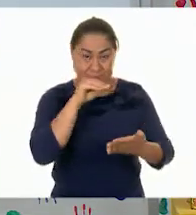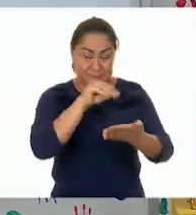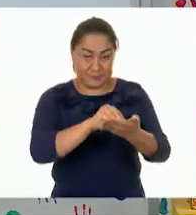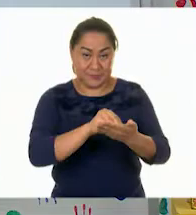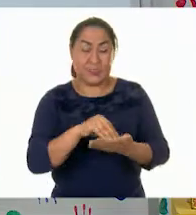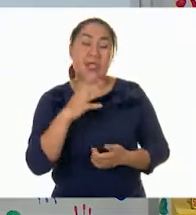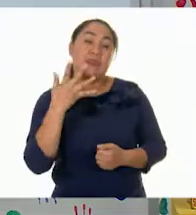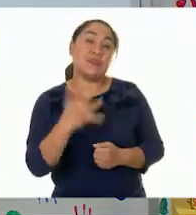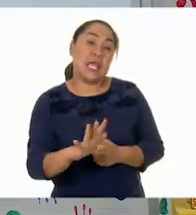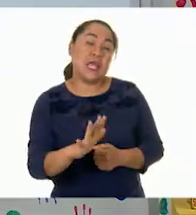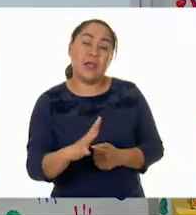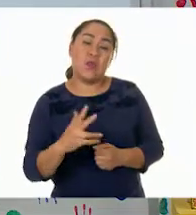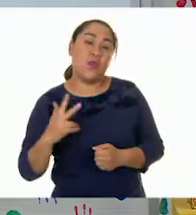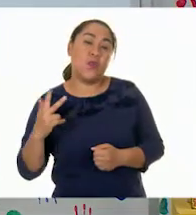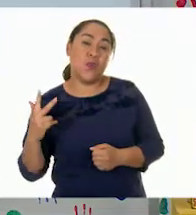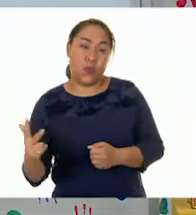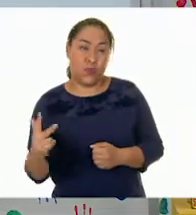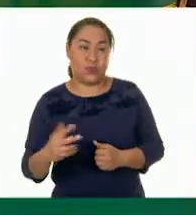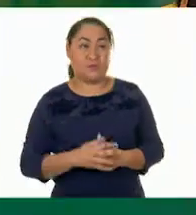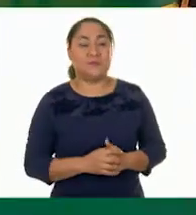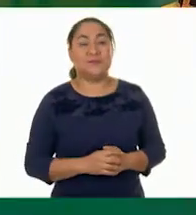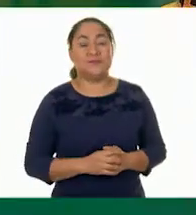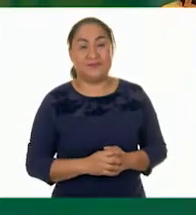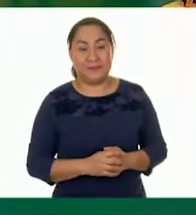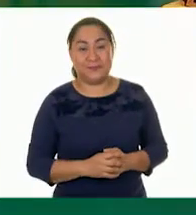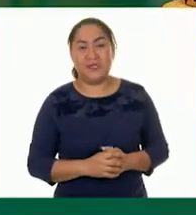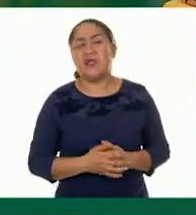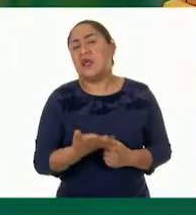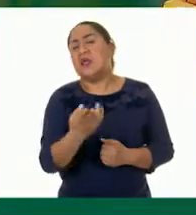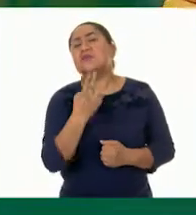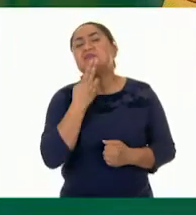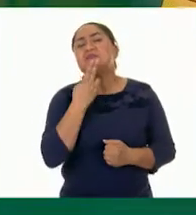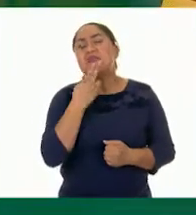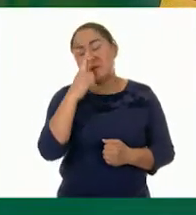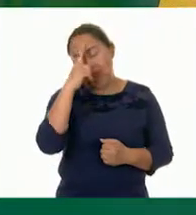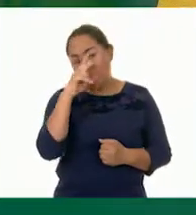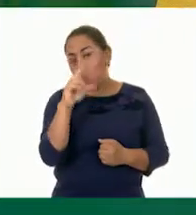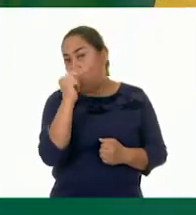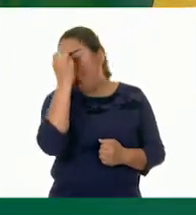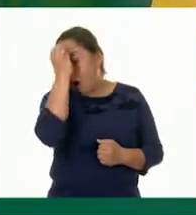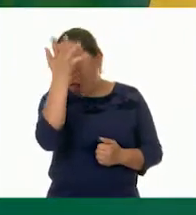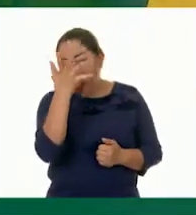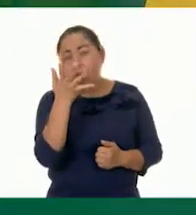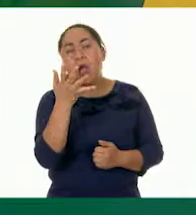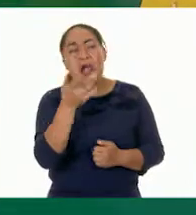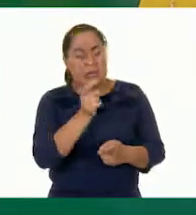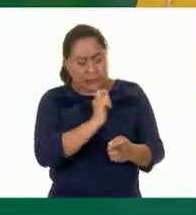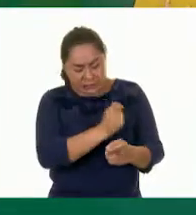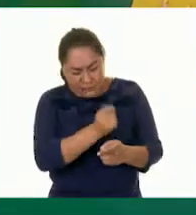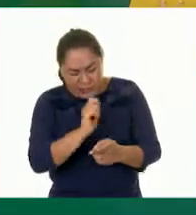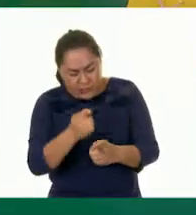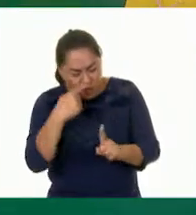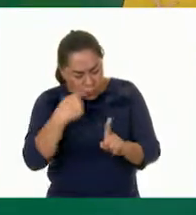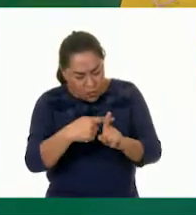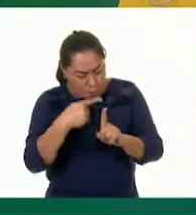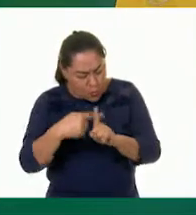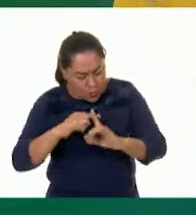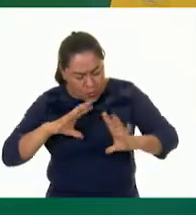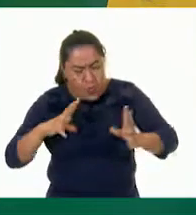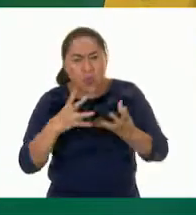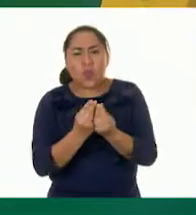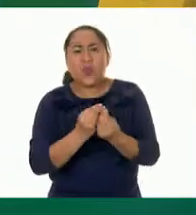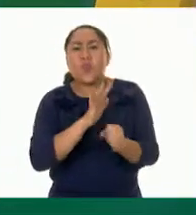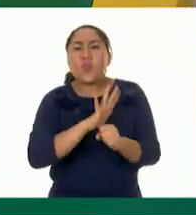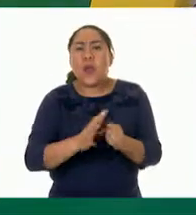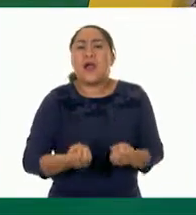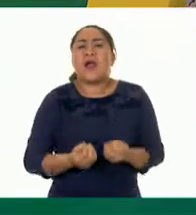Diez. Y ocho. Esto para que no se les olvide qué fue lo que sumamos y cuánto representa